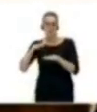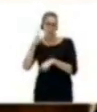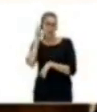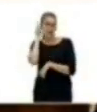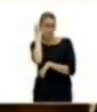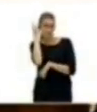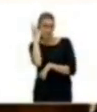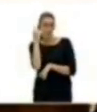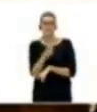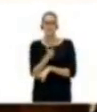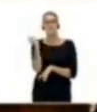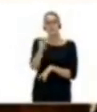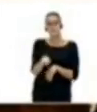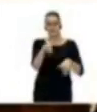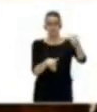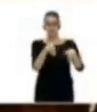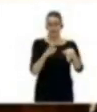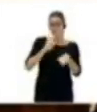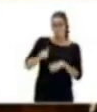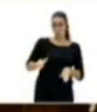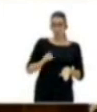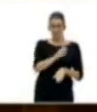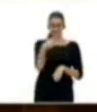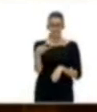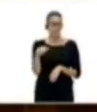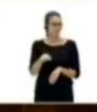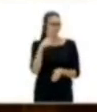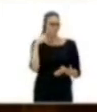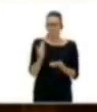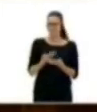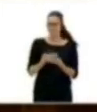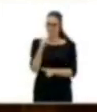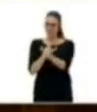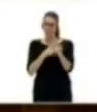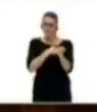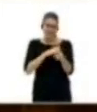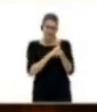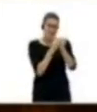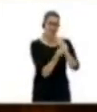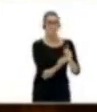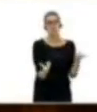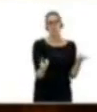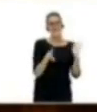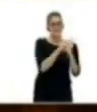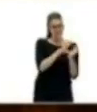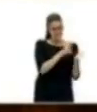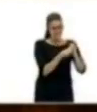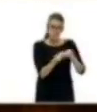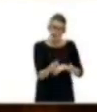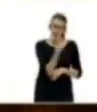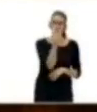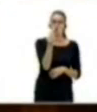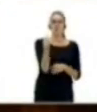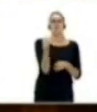resultados electorales, es evidente que la ciudadanía pide un cambio y que busca una mayor legitimidad, participación y